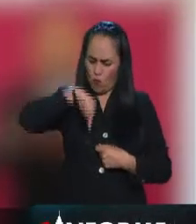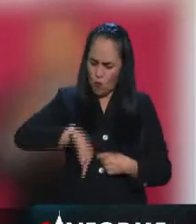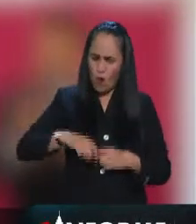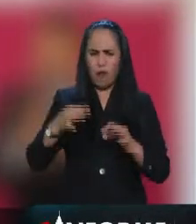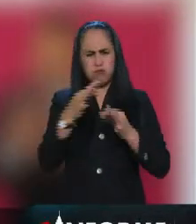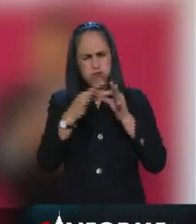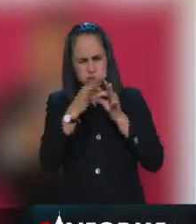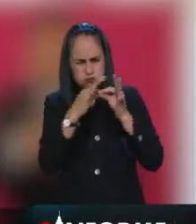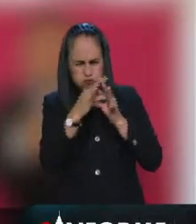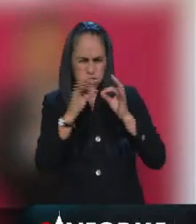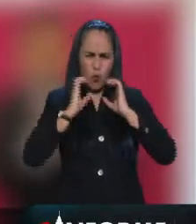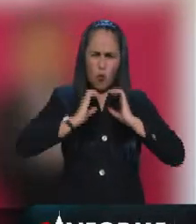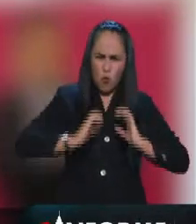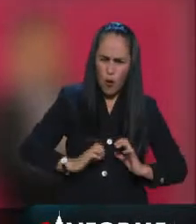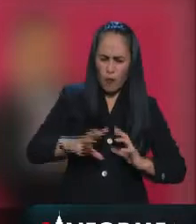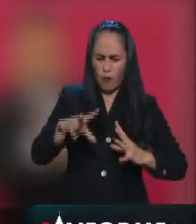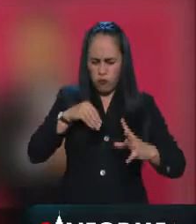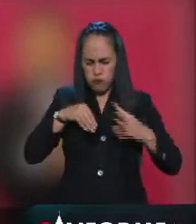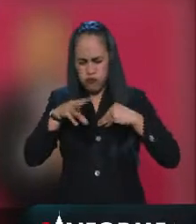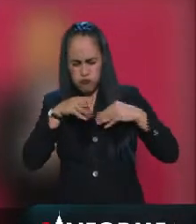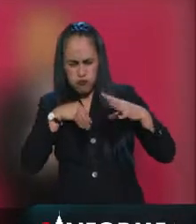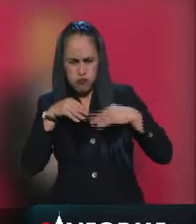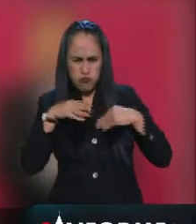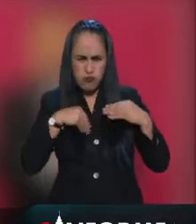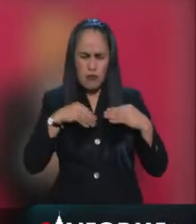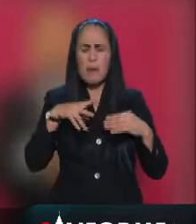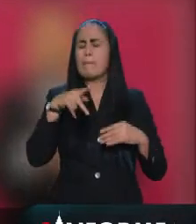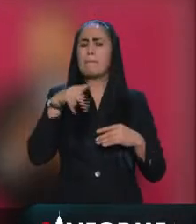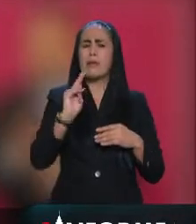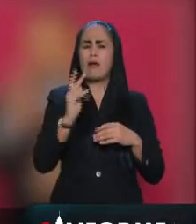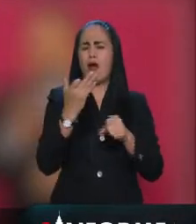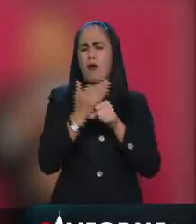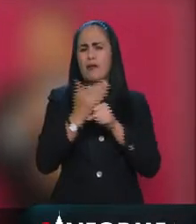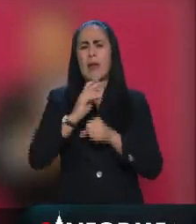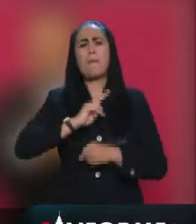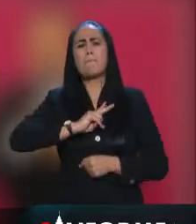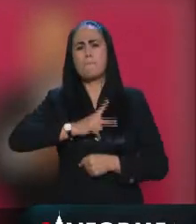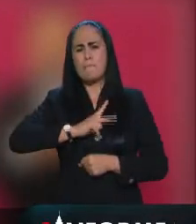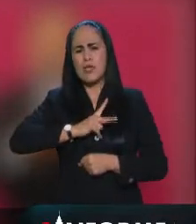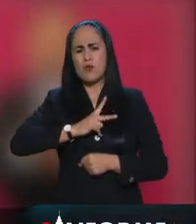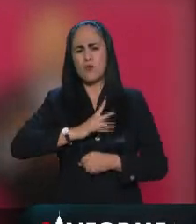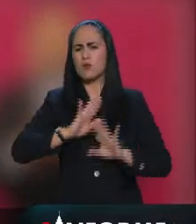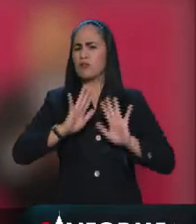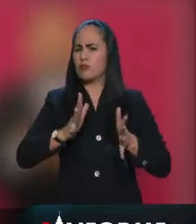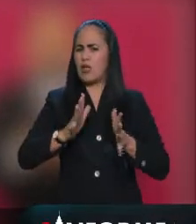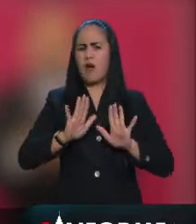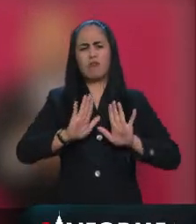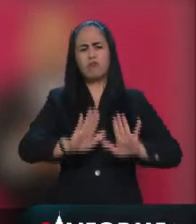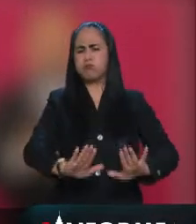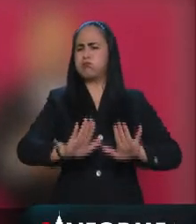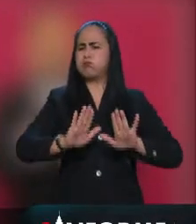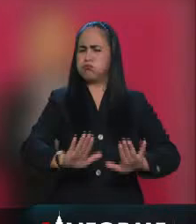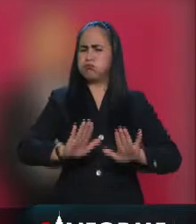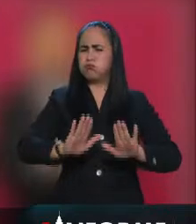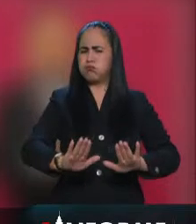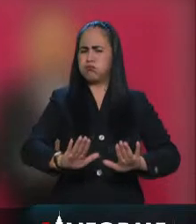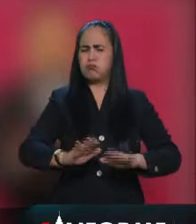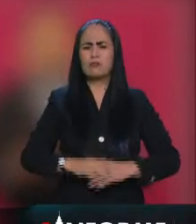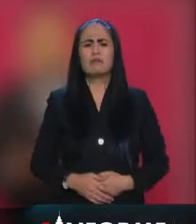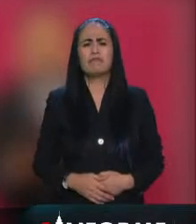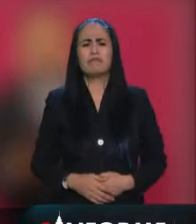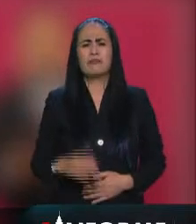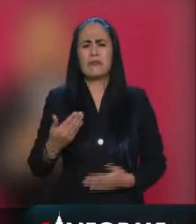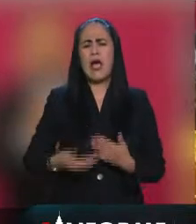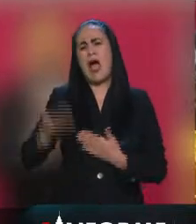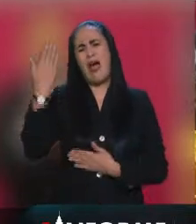hasta ahorita, ese camino podría ser el que el virus se quedara tranquilo, como los